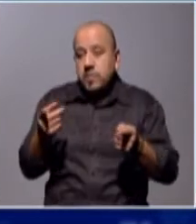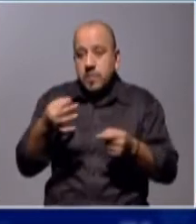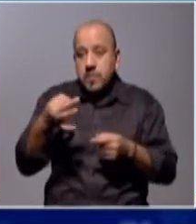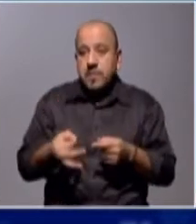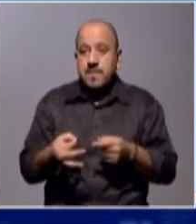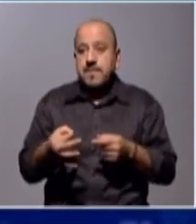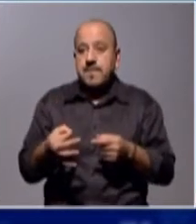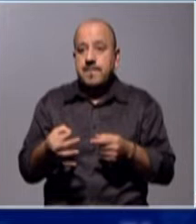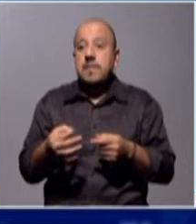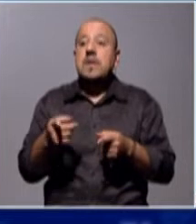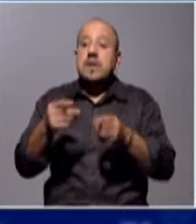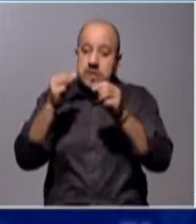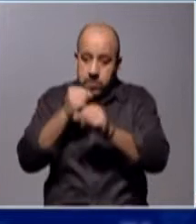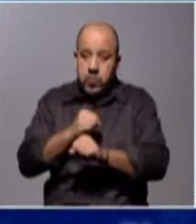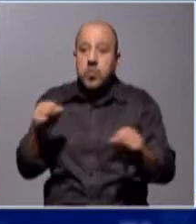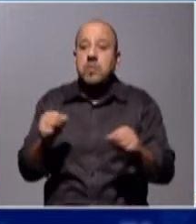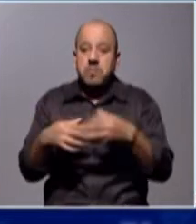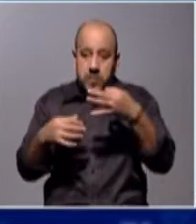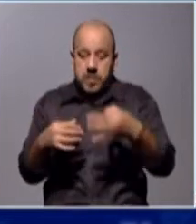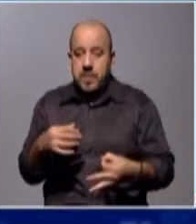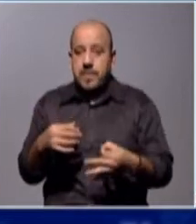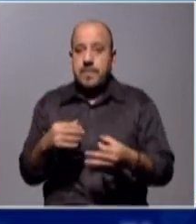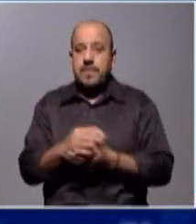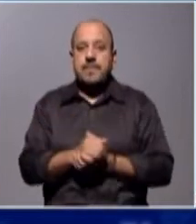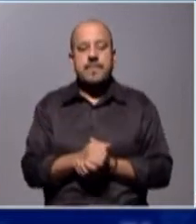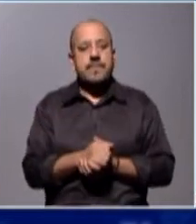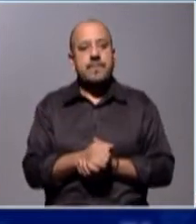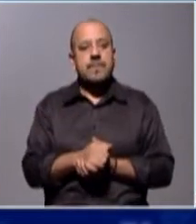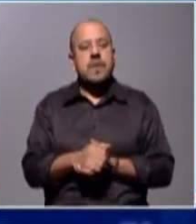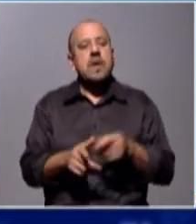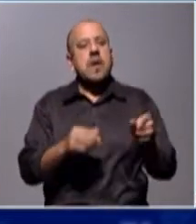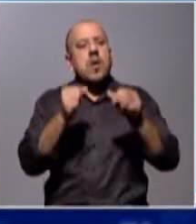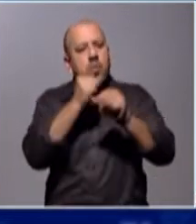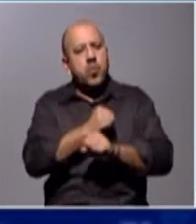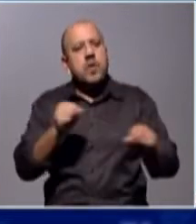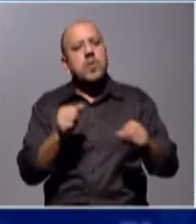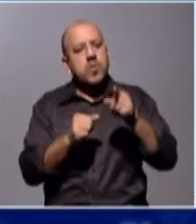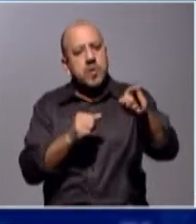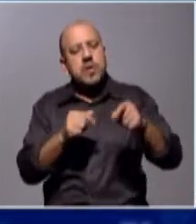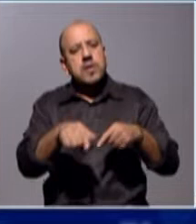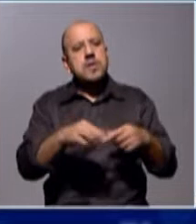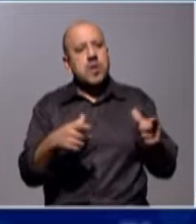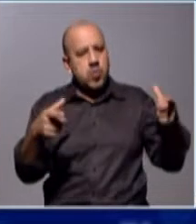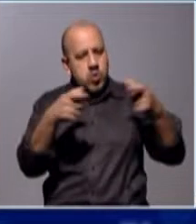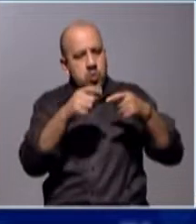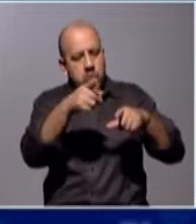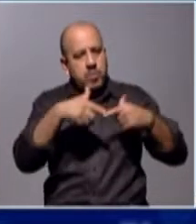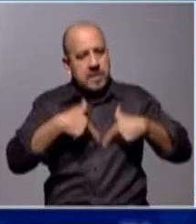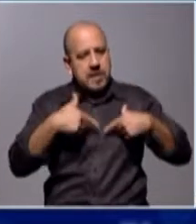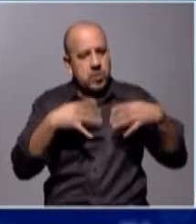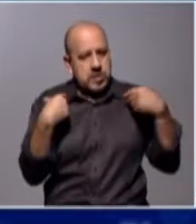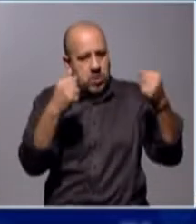Era eso y se logró, por suerte se logró. ¿Pudieron reunirse, aparte, con representantes del Ministerio de Salud Pública,